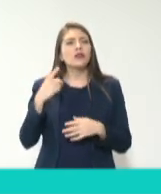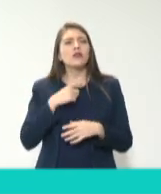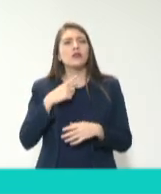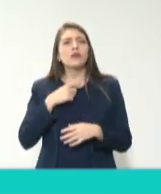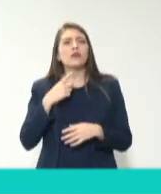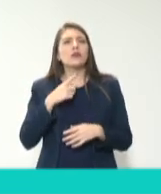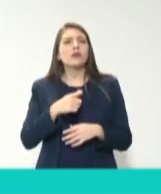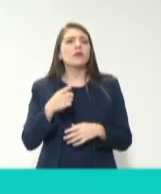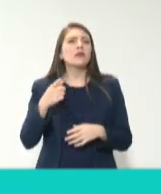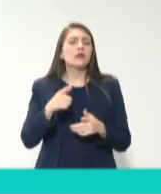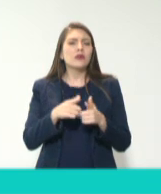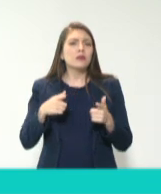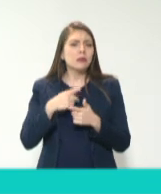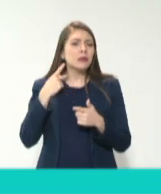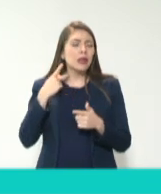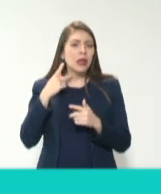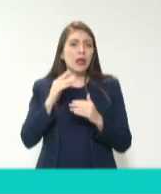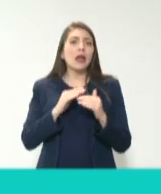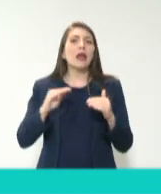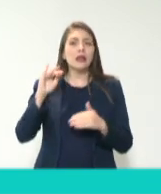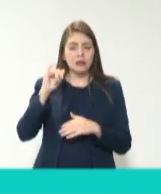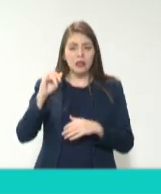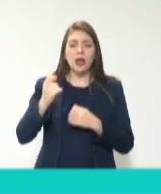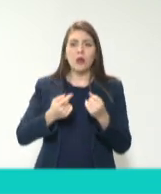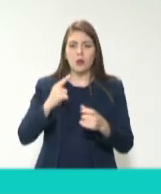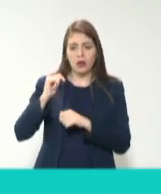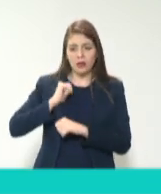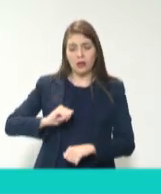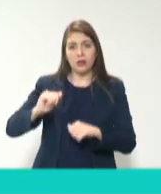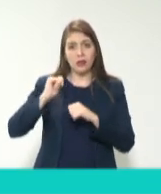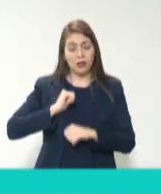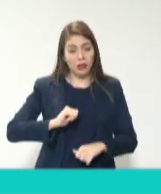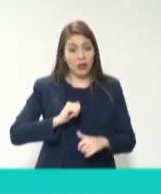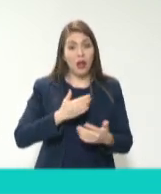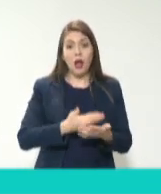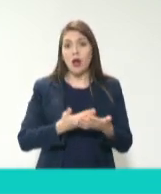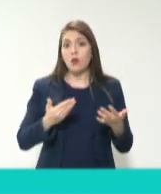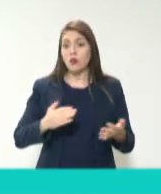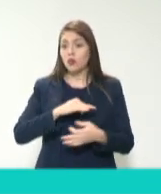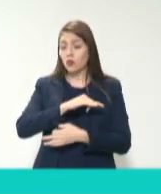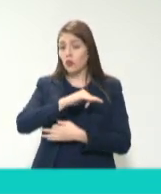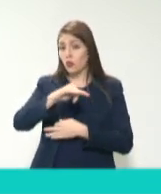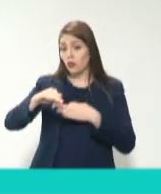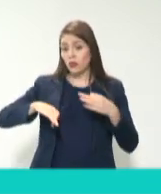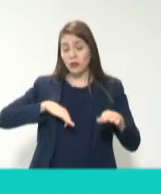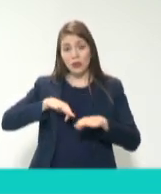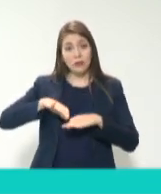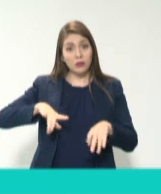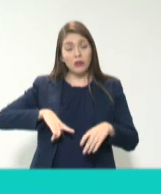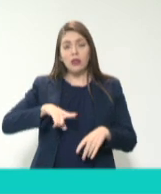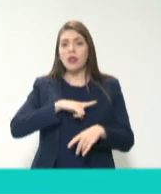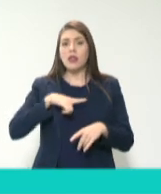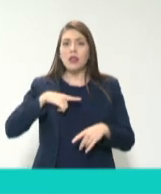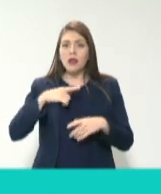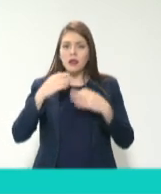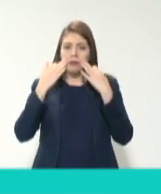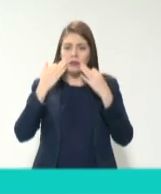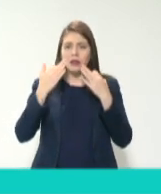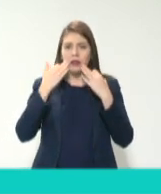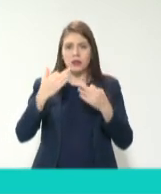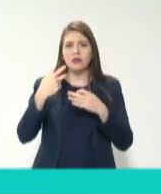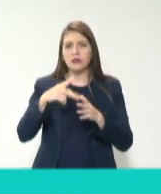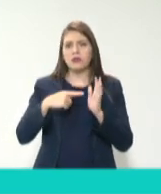y algunos cargos estaban obligados a presentar. Ahora, todo servidor público tiene que presentar la declaración. Hay dos versiones, una